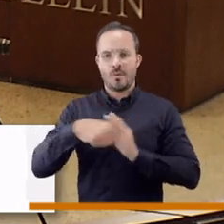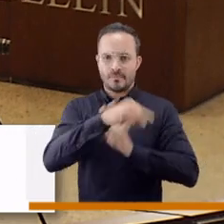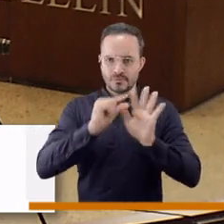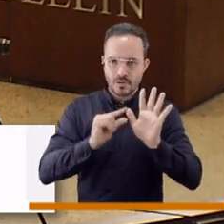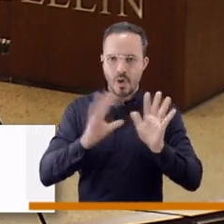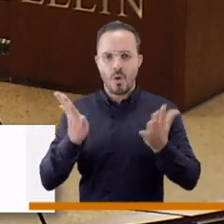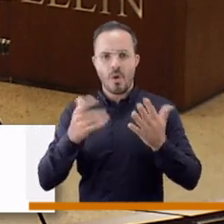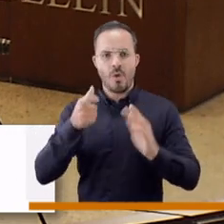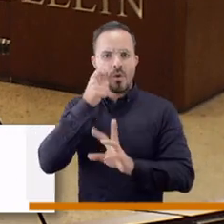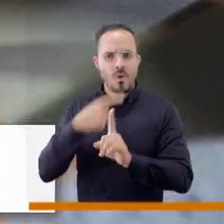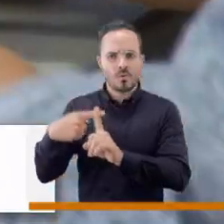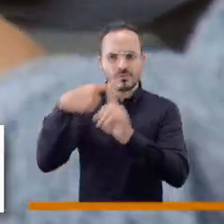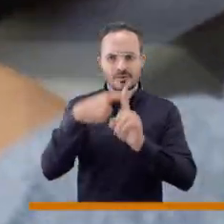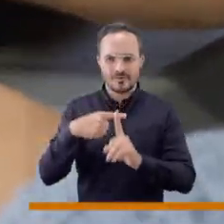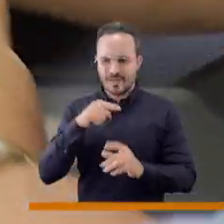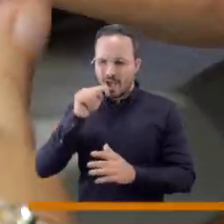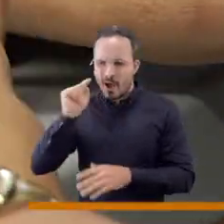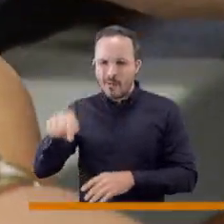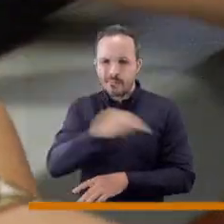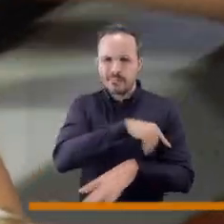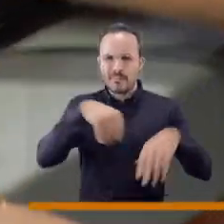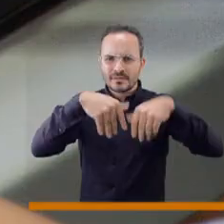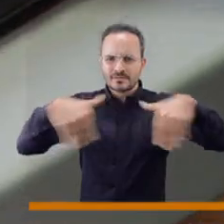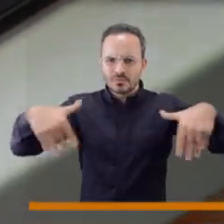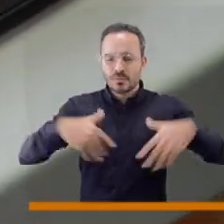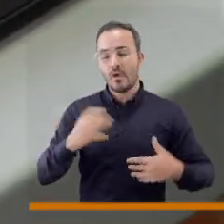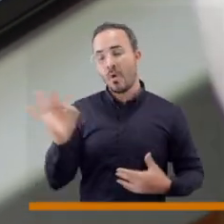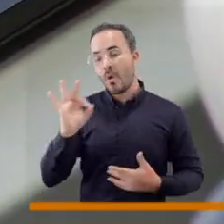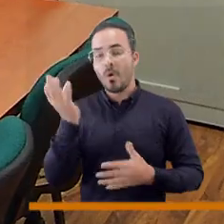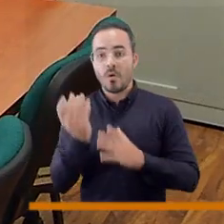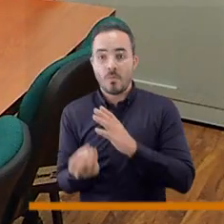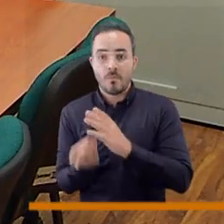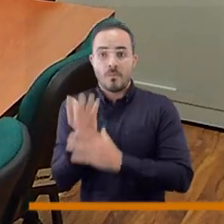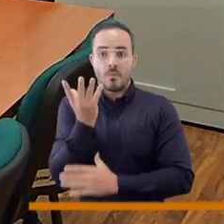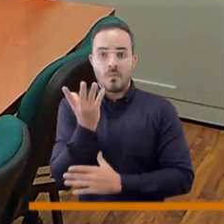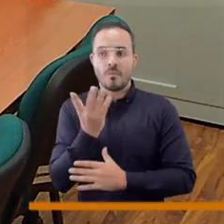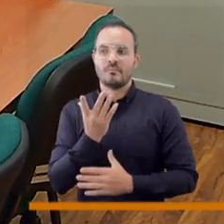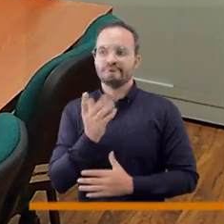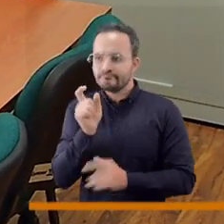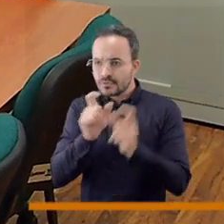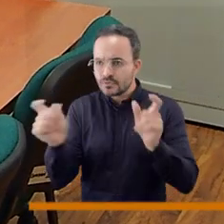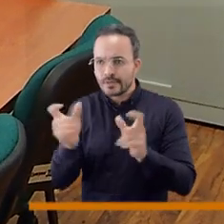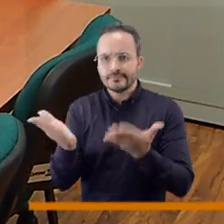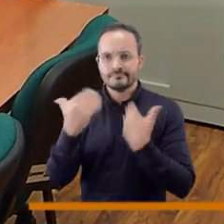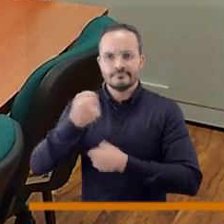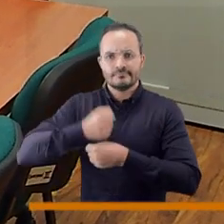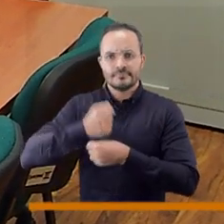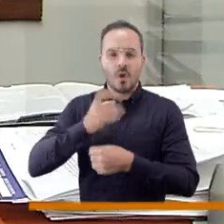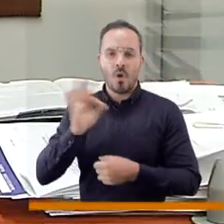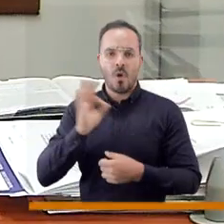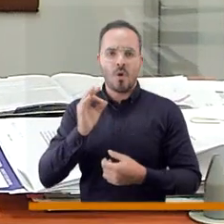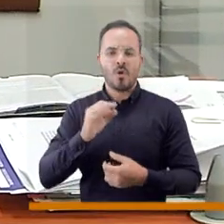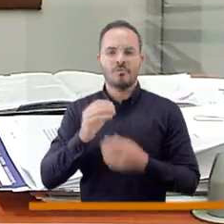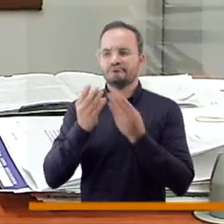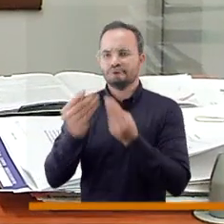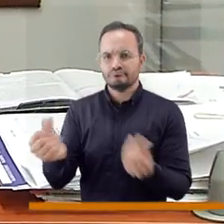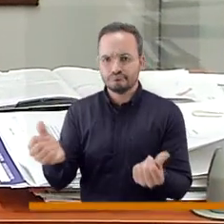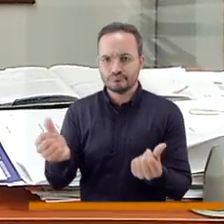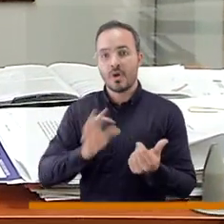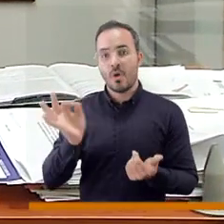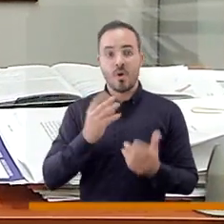personería y la contraloría, todo lo que tiene que ver con la creación, fusión o supresión de empleos, de